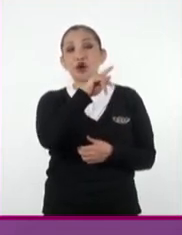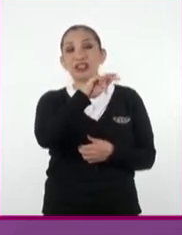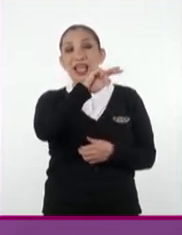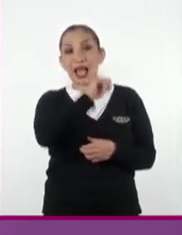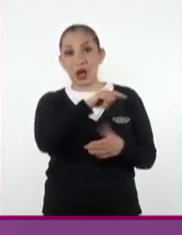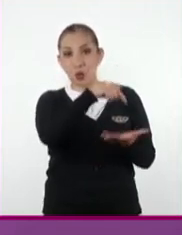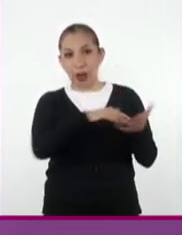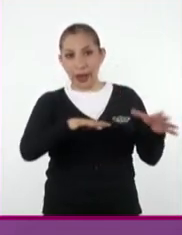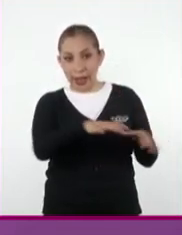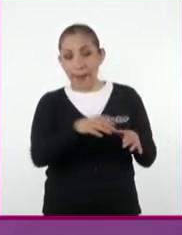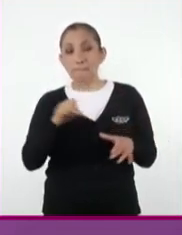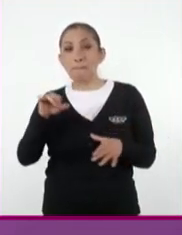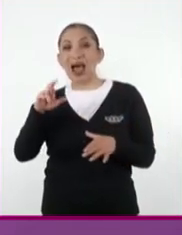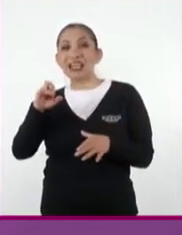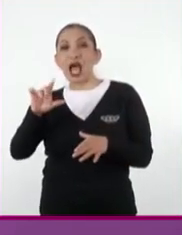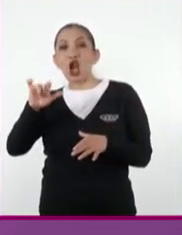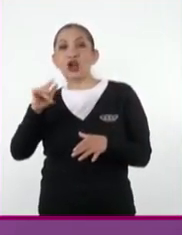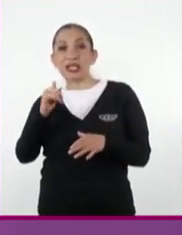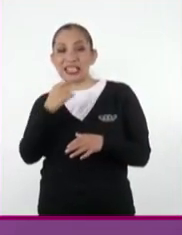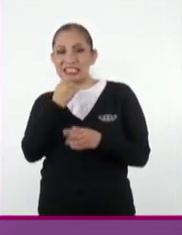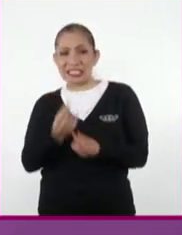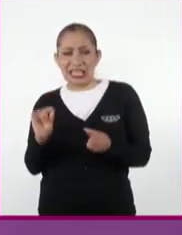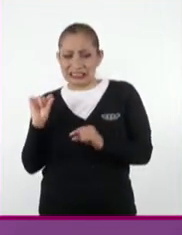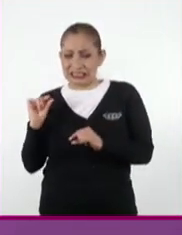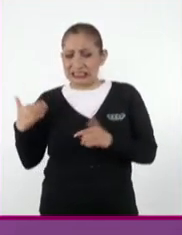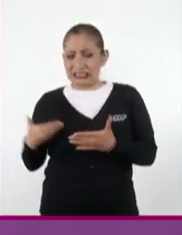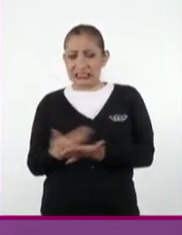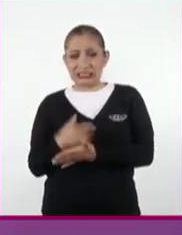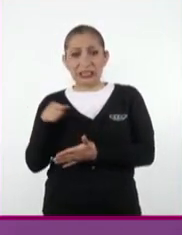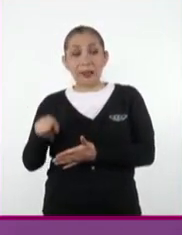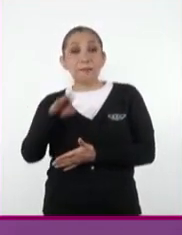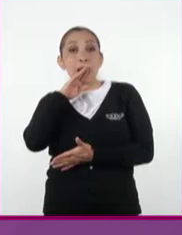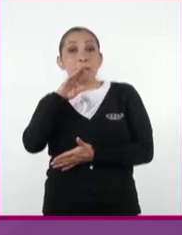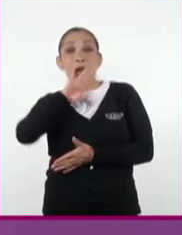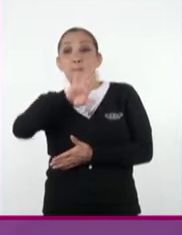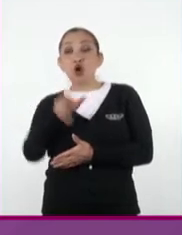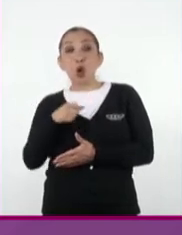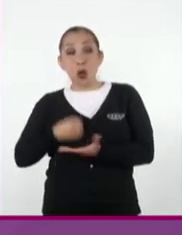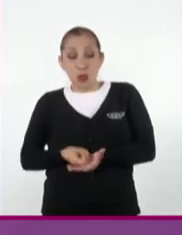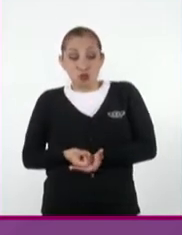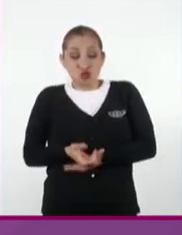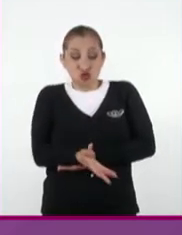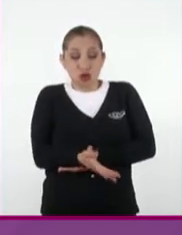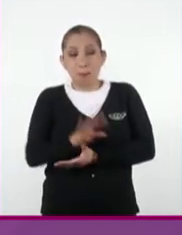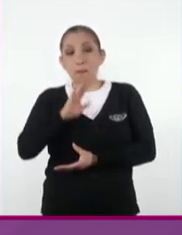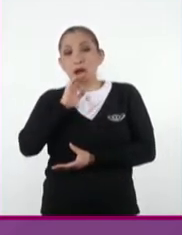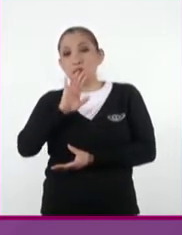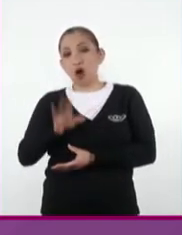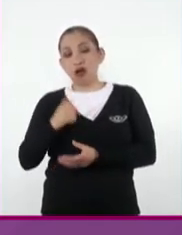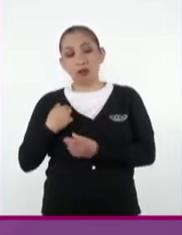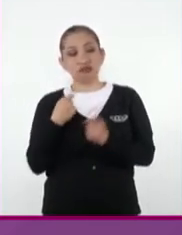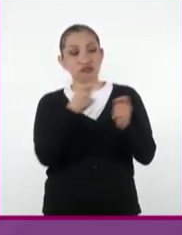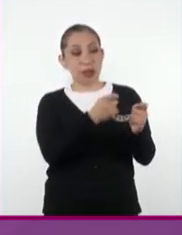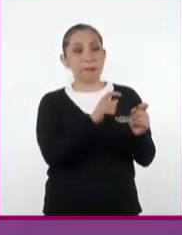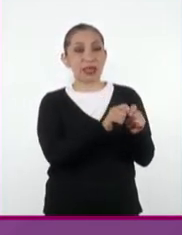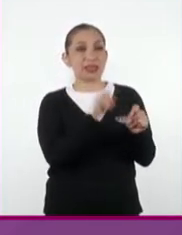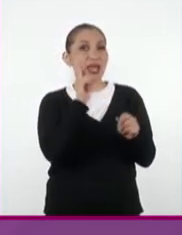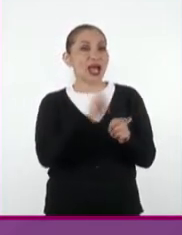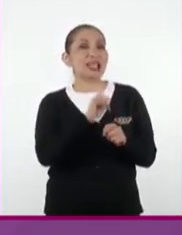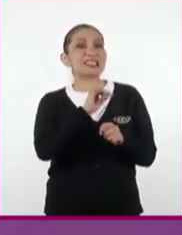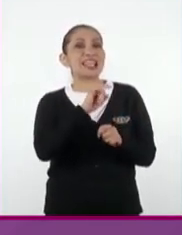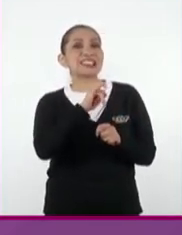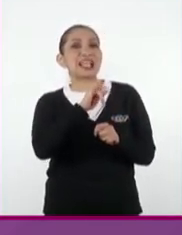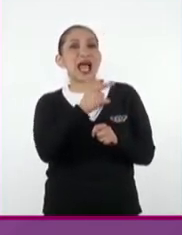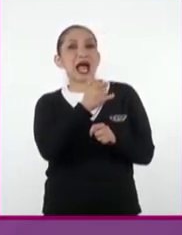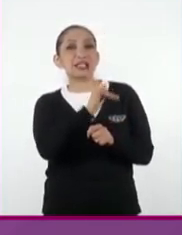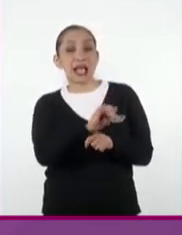Mi hermana María Longinos, niña recién nacida, pues mi madre murió al dar la luz, quedó a cargo de mi tía Cecilia García.